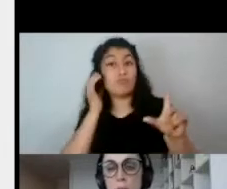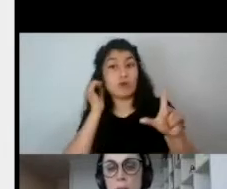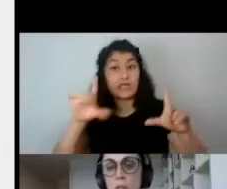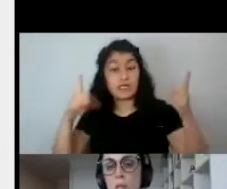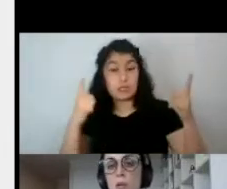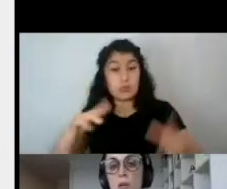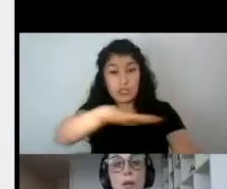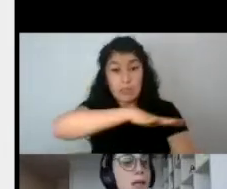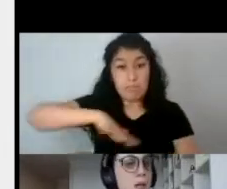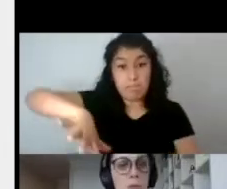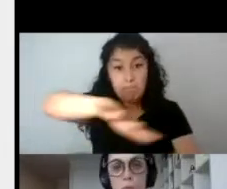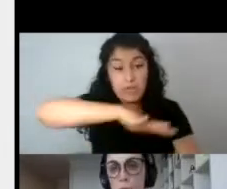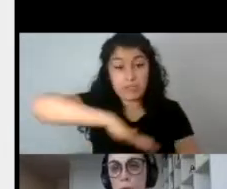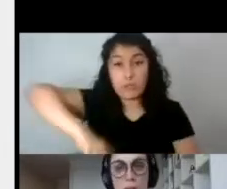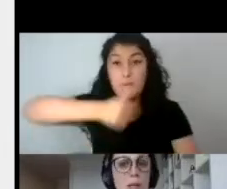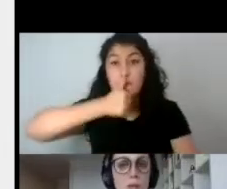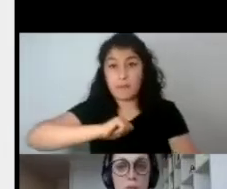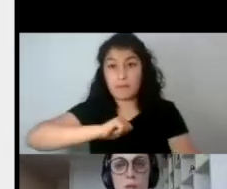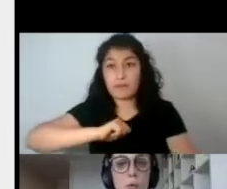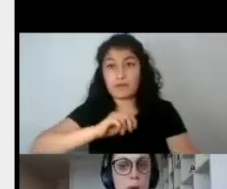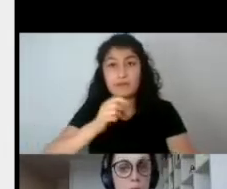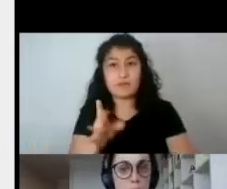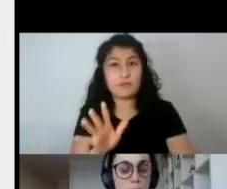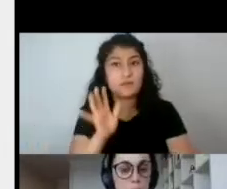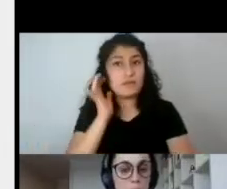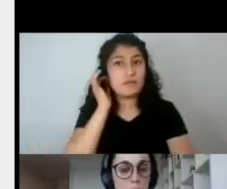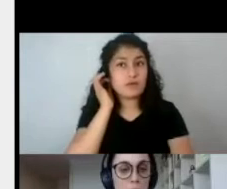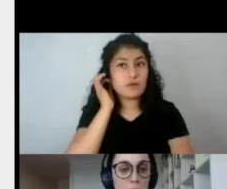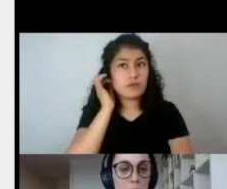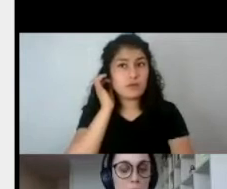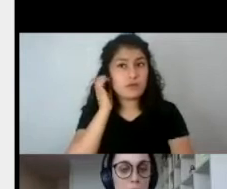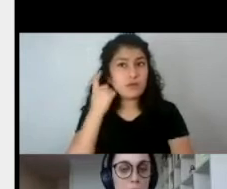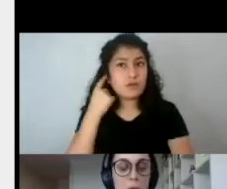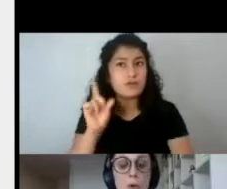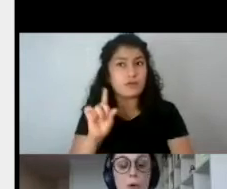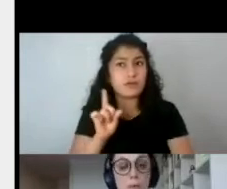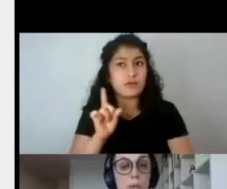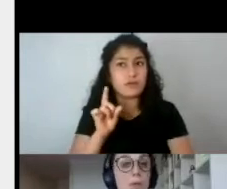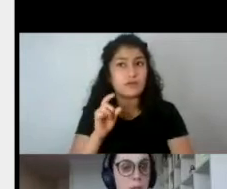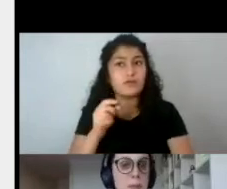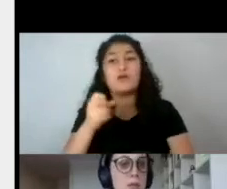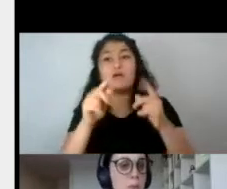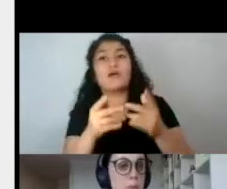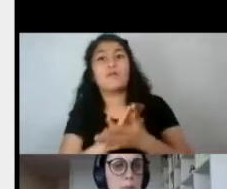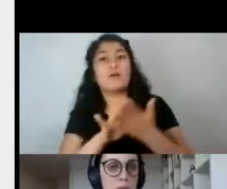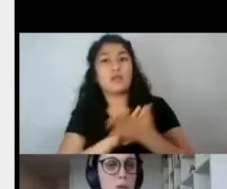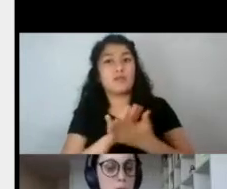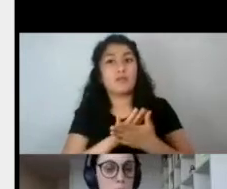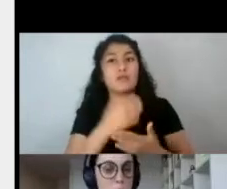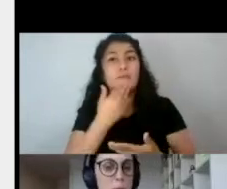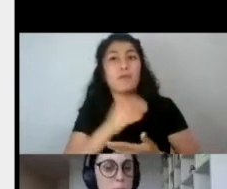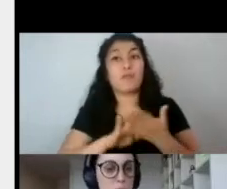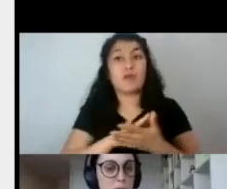el espacio público, bueno, ahí hay una construcción de género, sin duda, ¿no? O, bueno, también esto pasa con